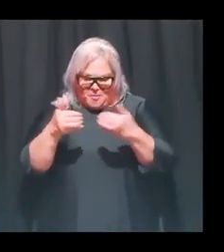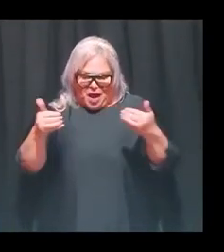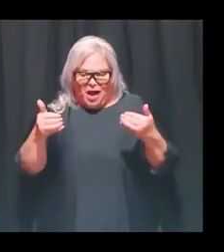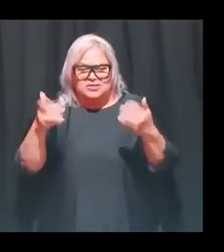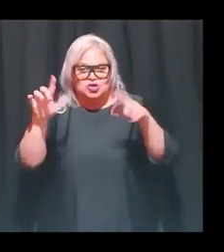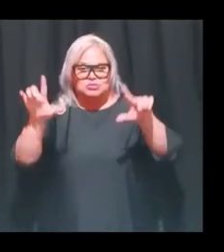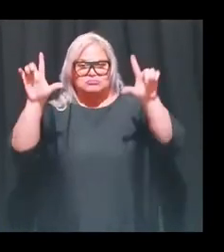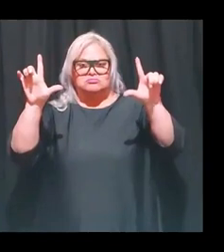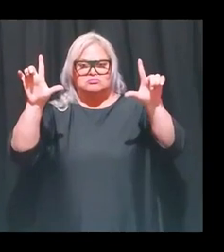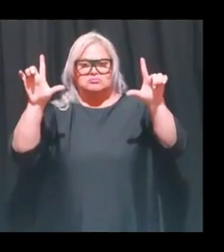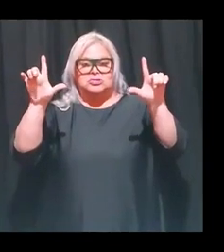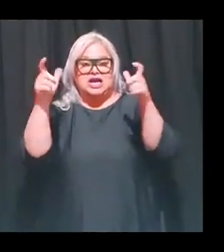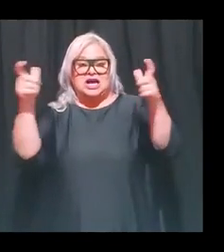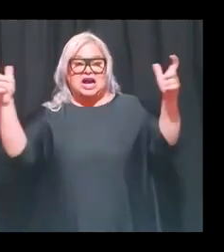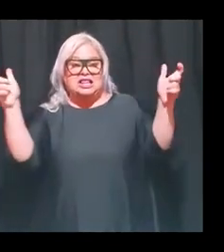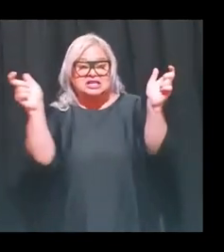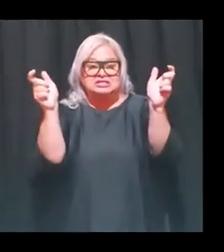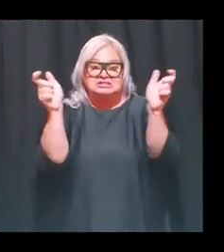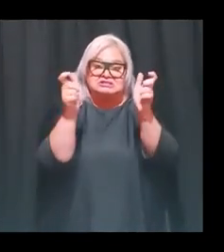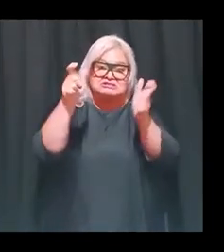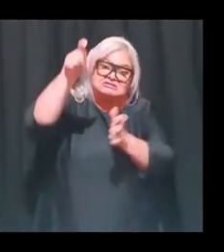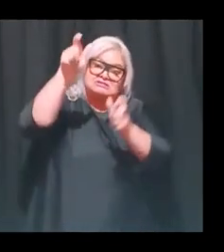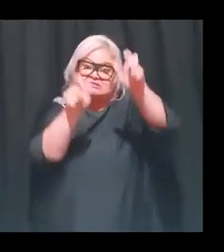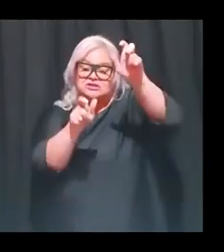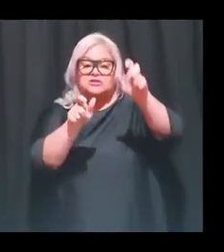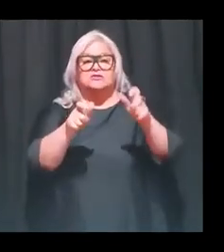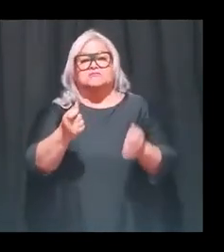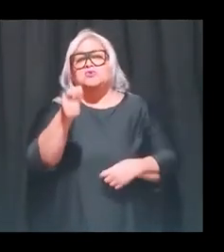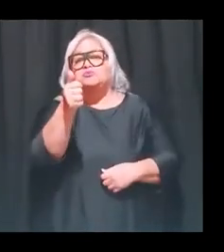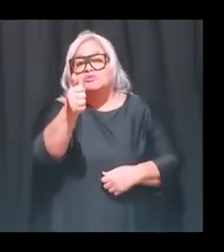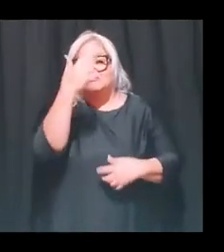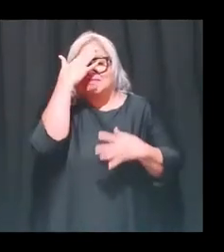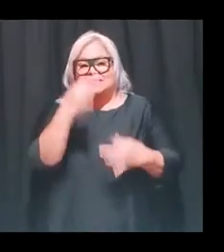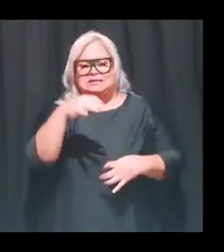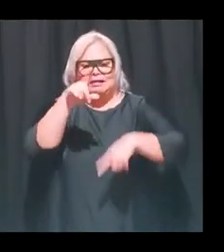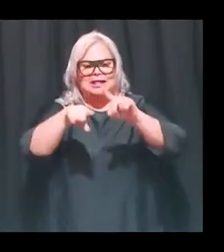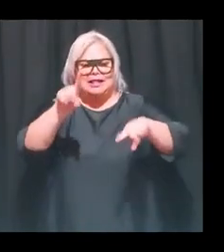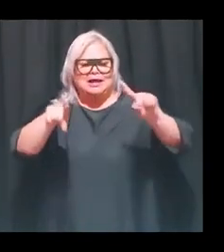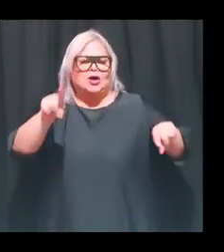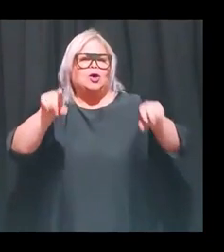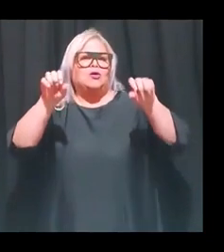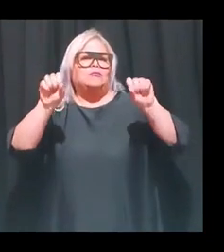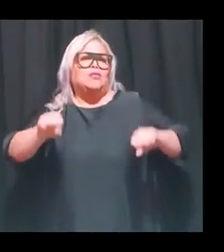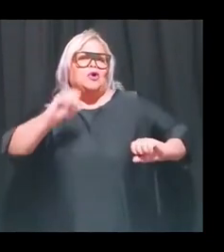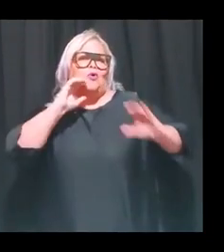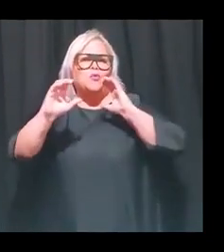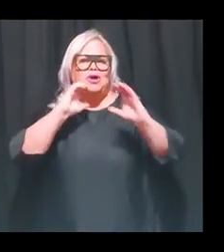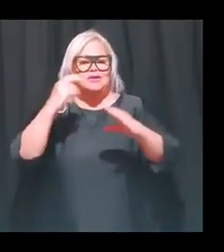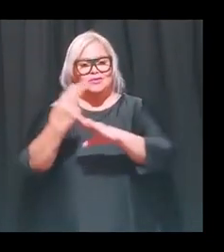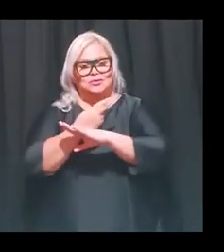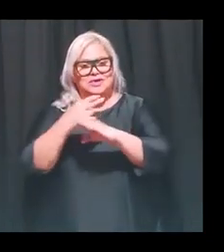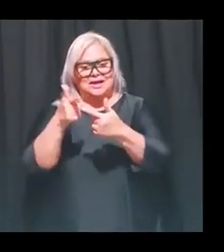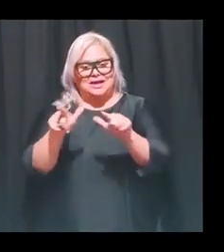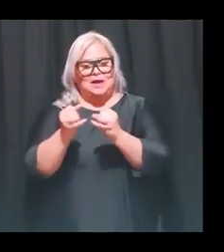cuadrante puede ser más grande, más pequeño. Hay montones de variedades en cómo uno puede comunicarse utilizando el